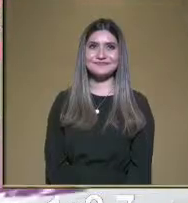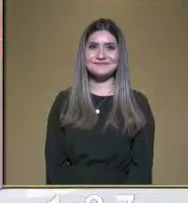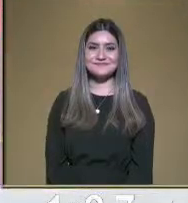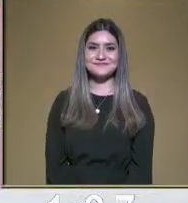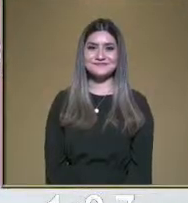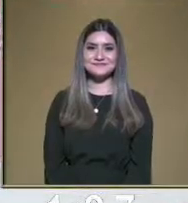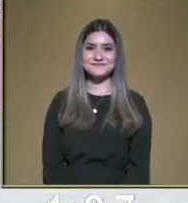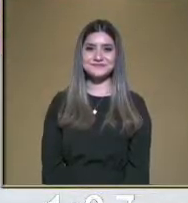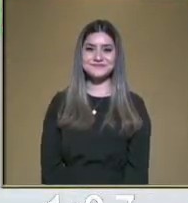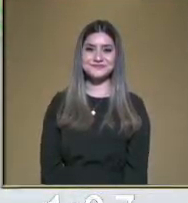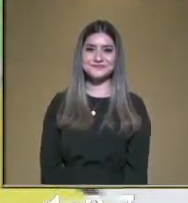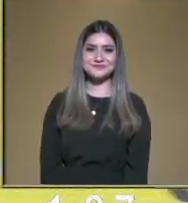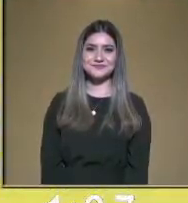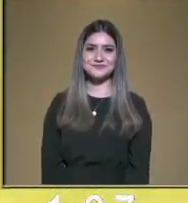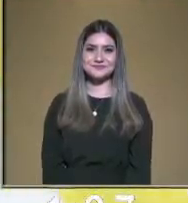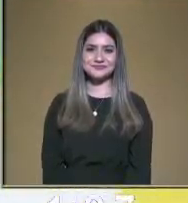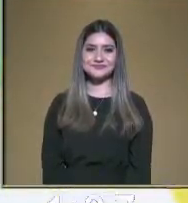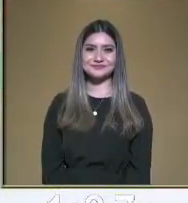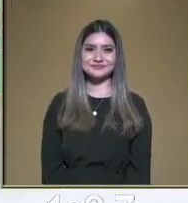Muy bien.